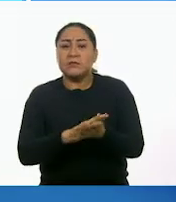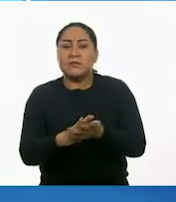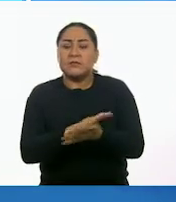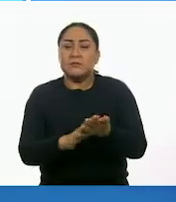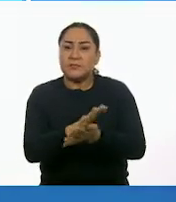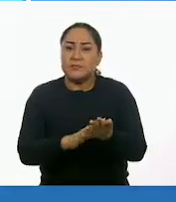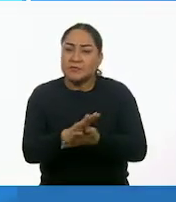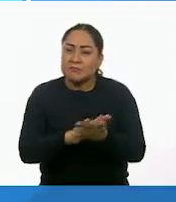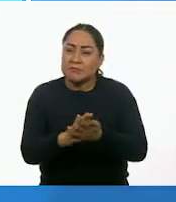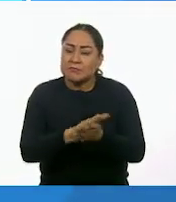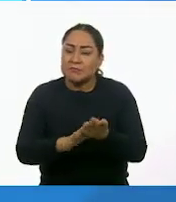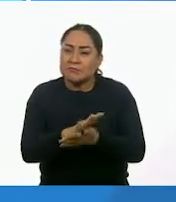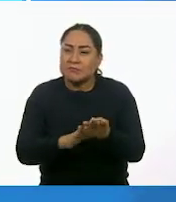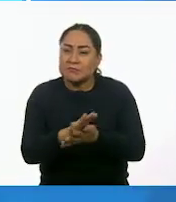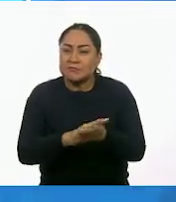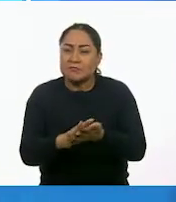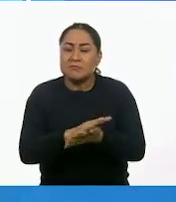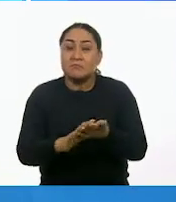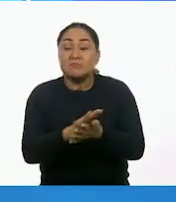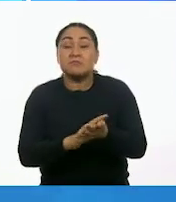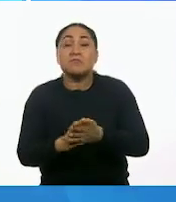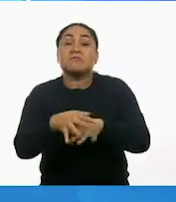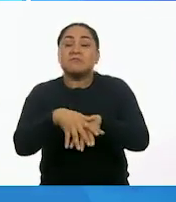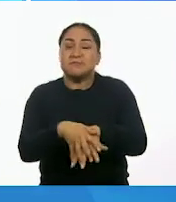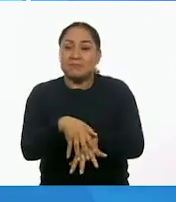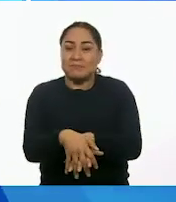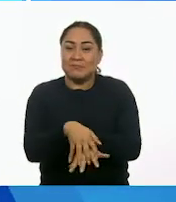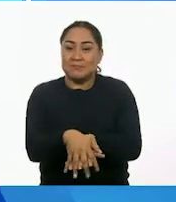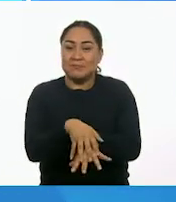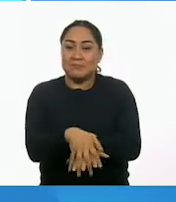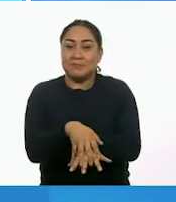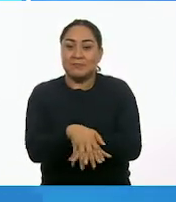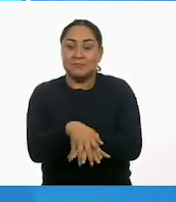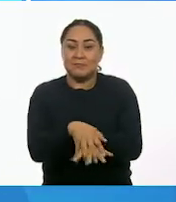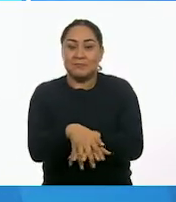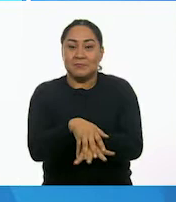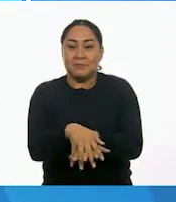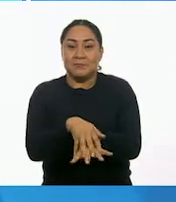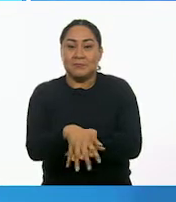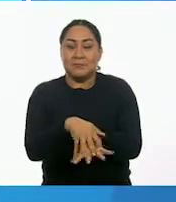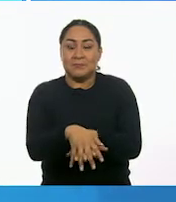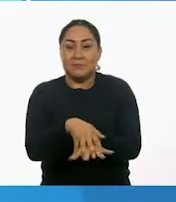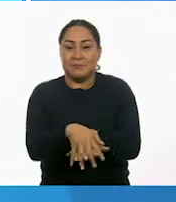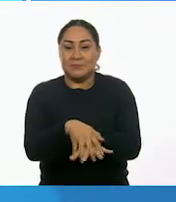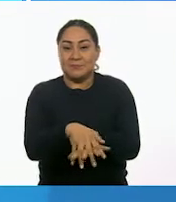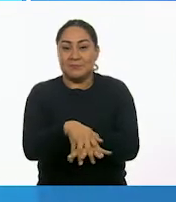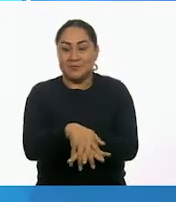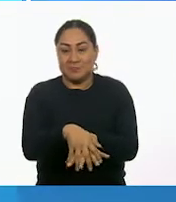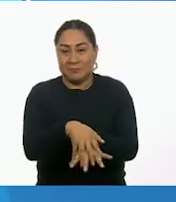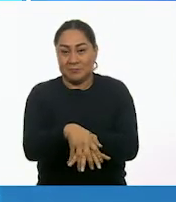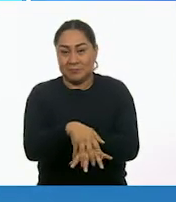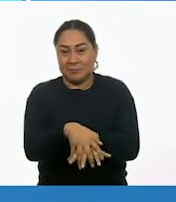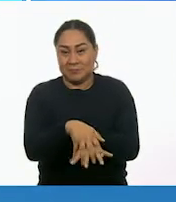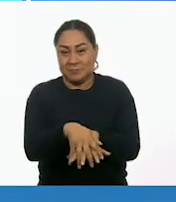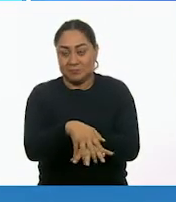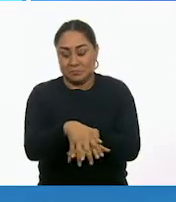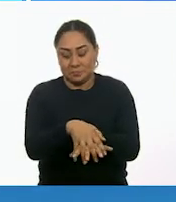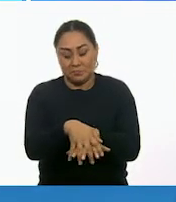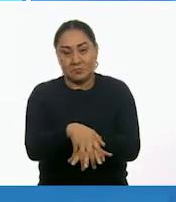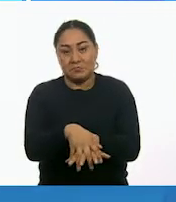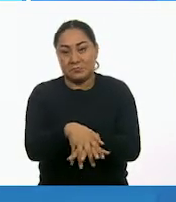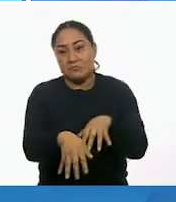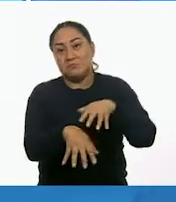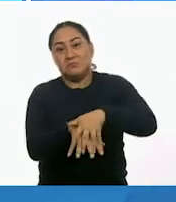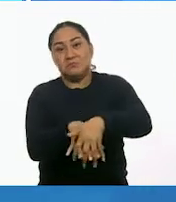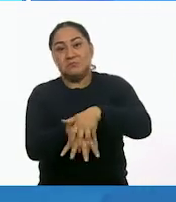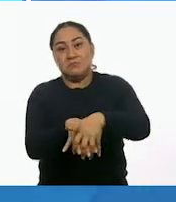una con la otra. Ahora, frota la palma de una de tus manos contra el dorso de la otra entrelazando los dedos. Repite lo mismo